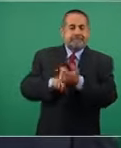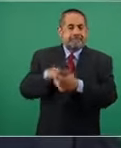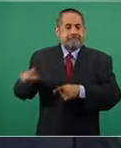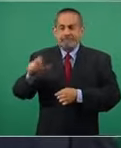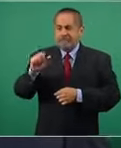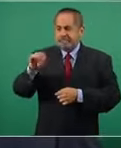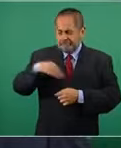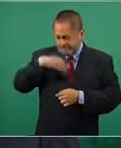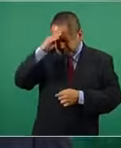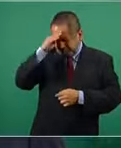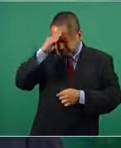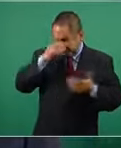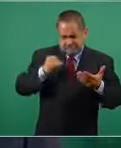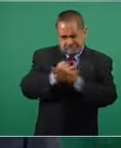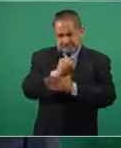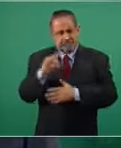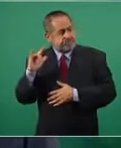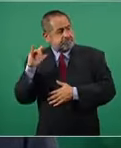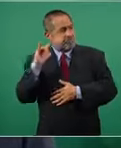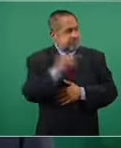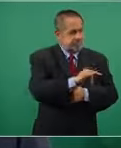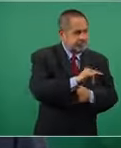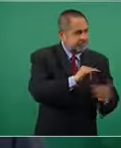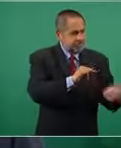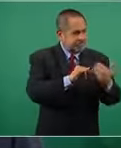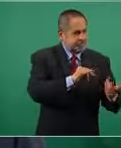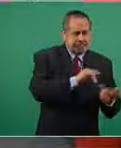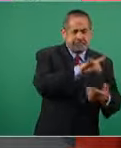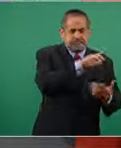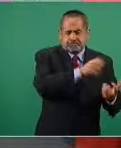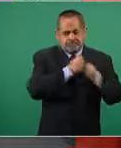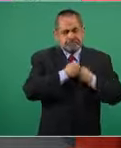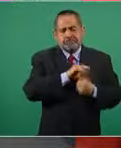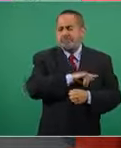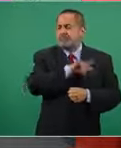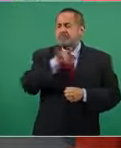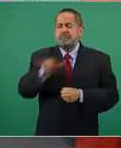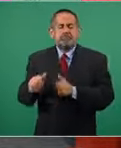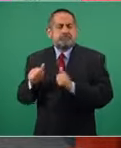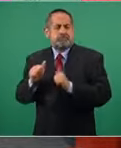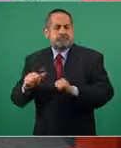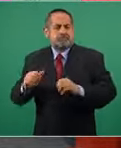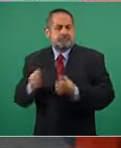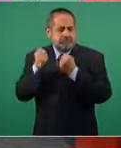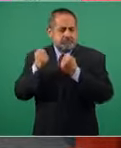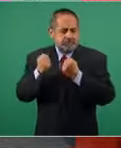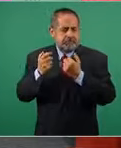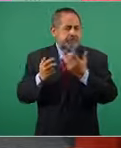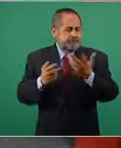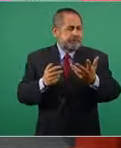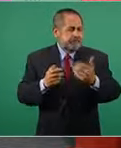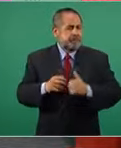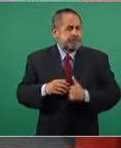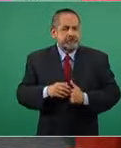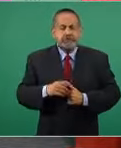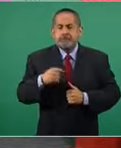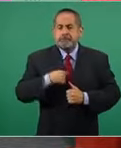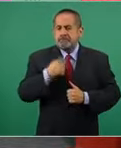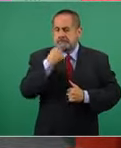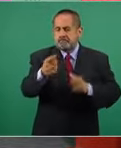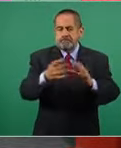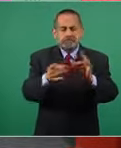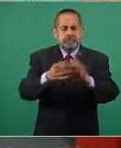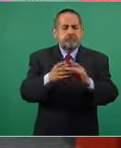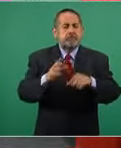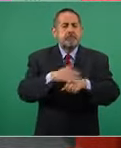el presidente de México, don Andrés Manuel López Obrador. Digo esto porque